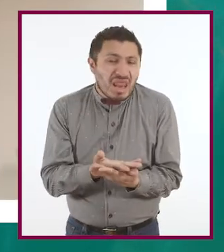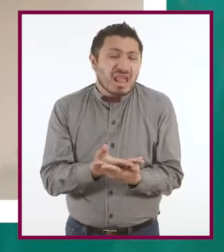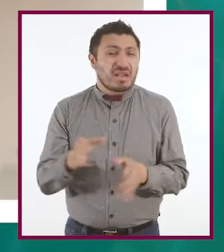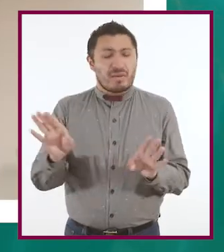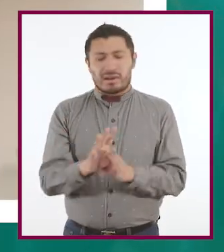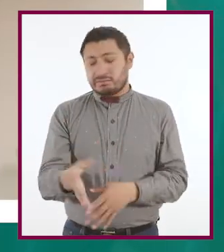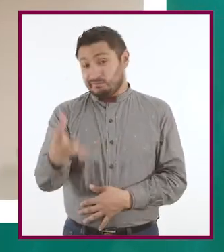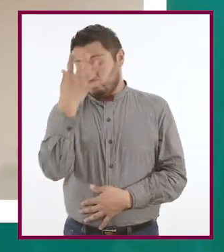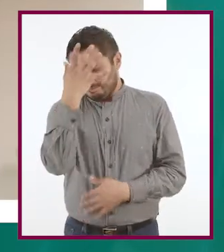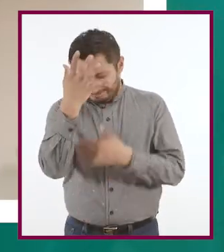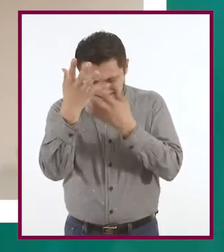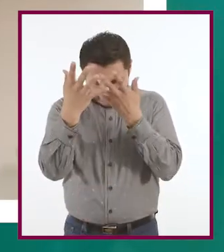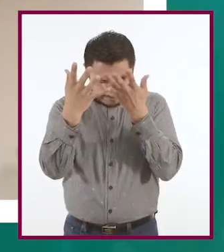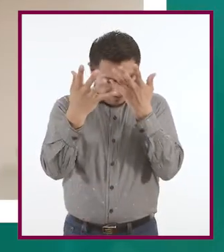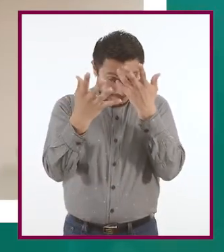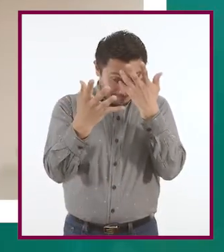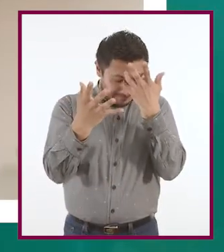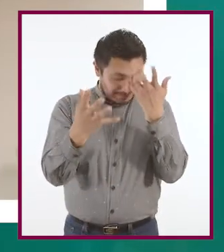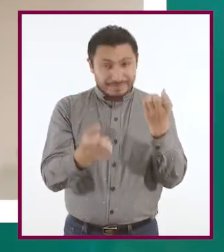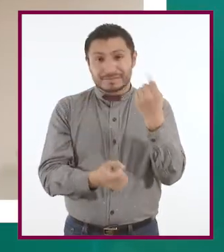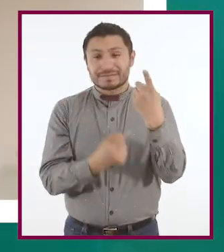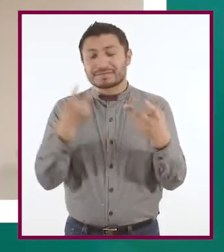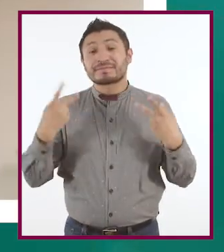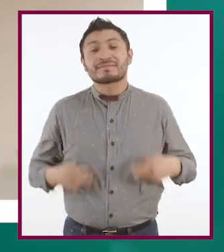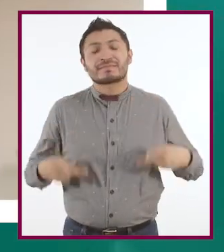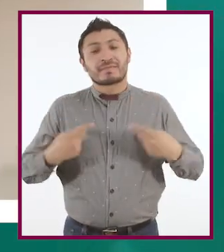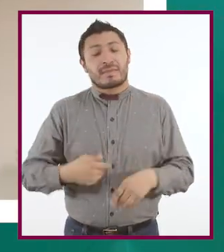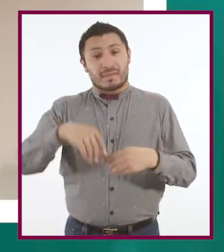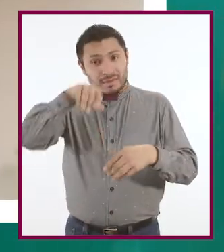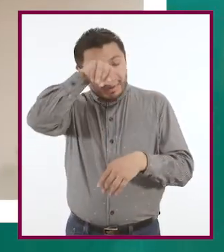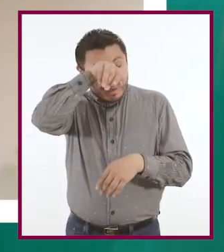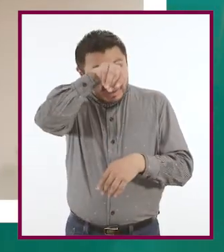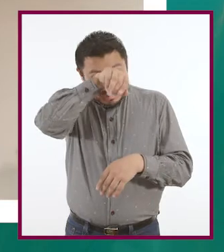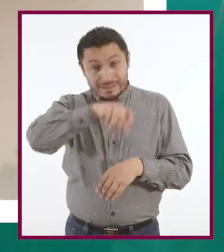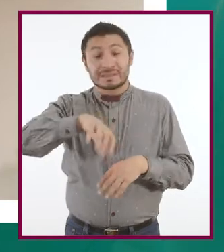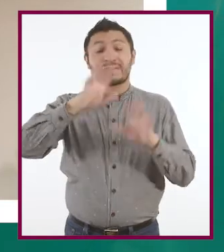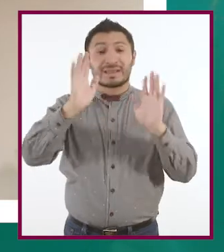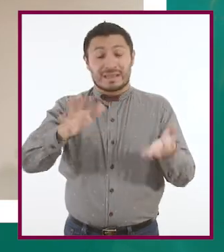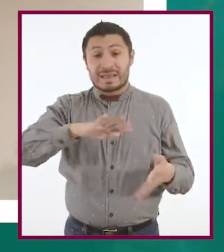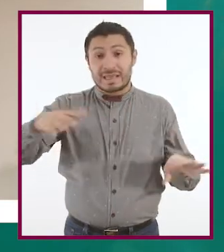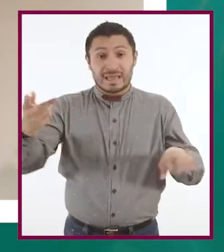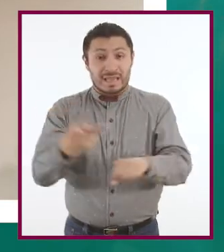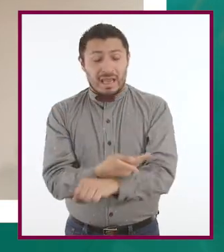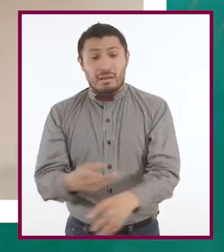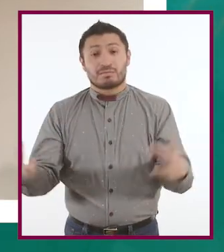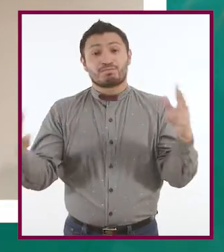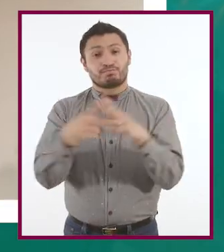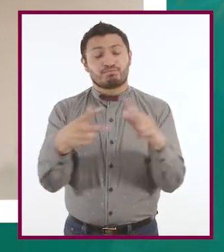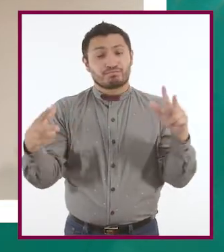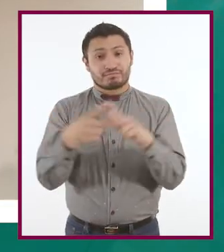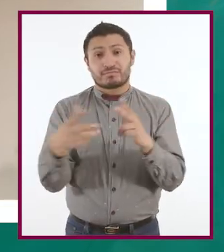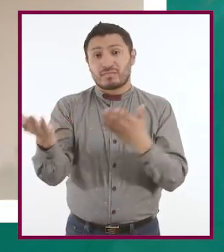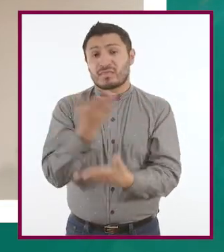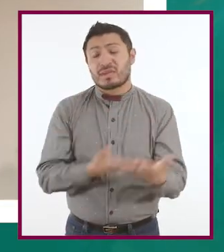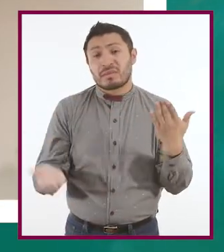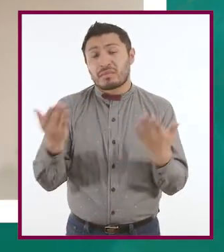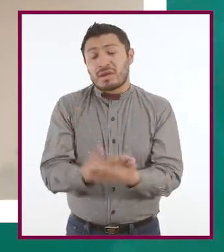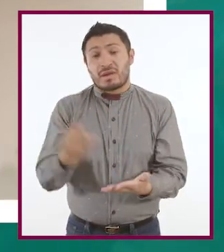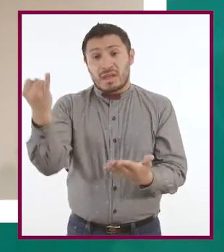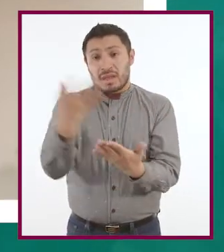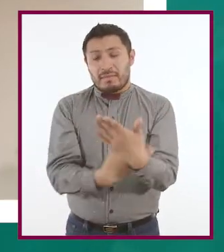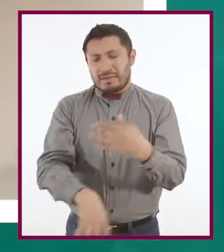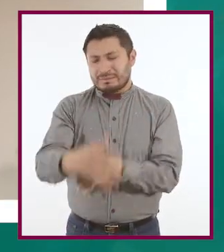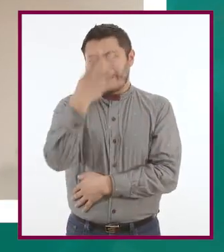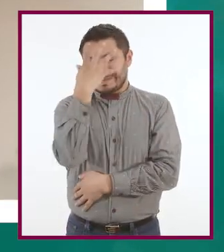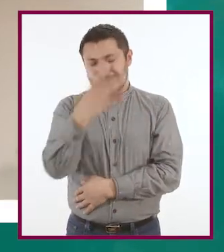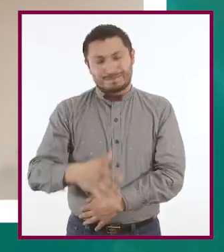avergüencen a alguna de las personas. Y esto ya transgredió al plano físico. Al compartir una imagen que pueda avergonzar o